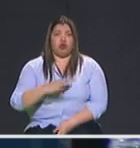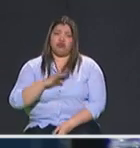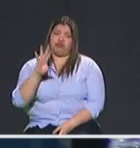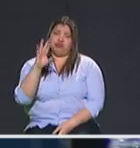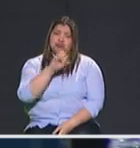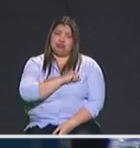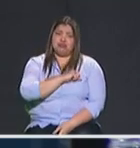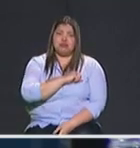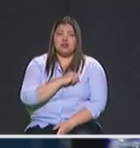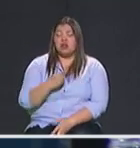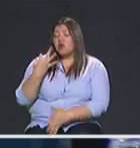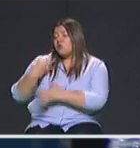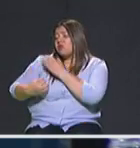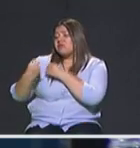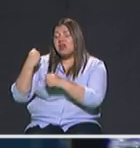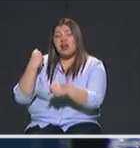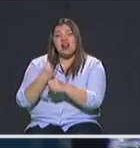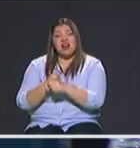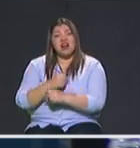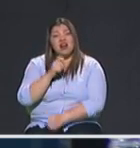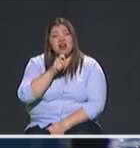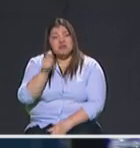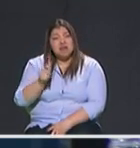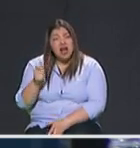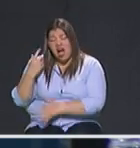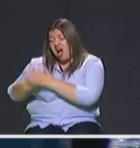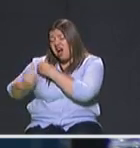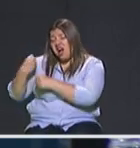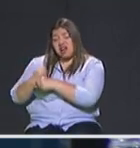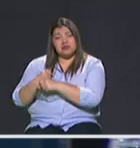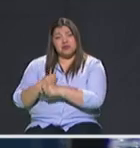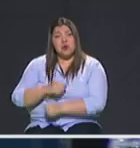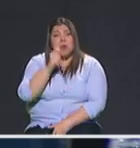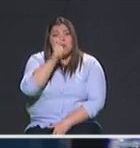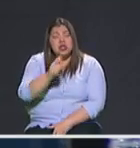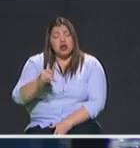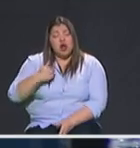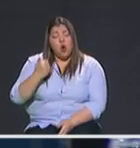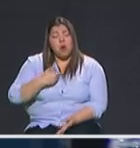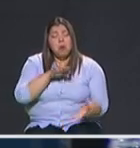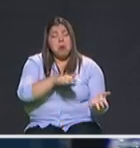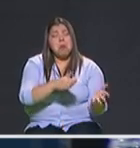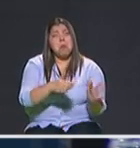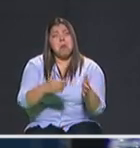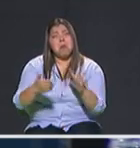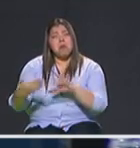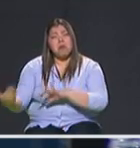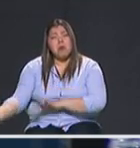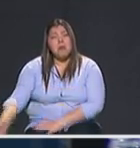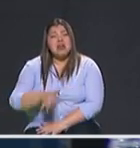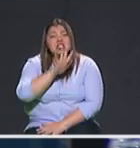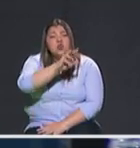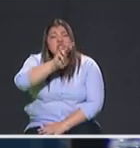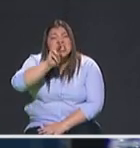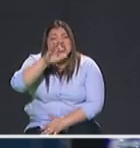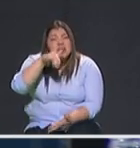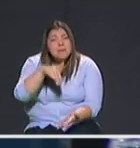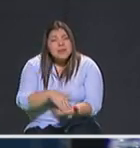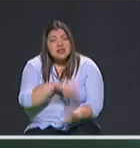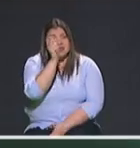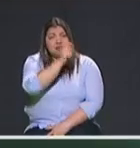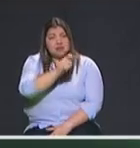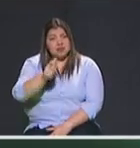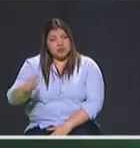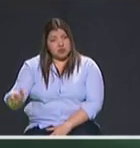mitad de los muertos son jóvenes entre 14 y 28 años. Hemos enterrado 57 mil jóvenes, 82 siglos de